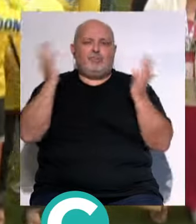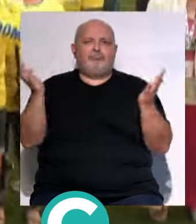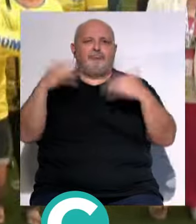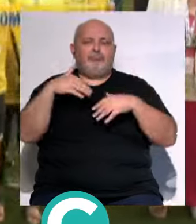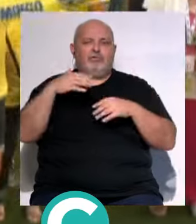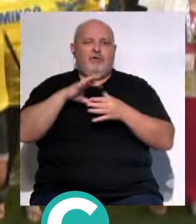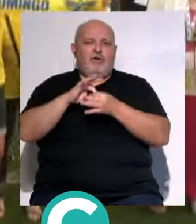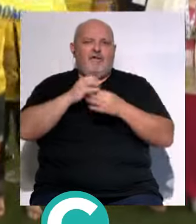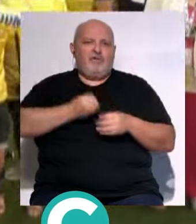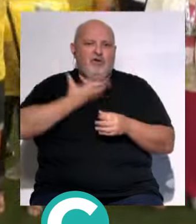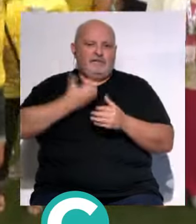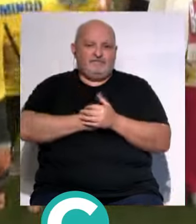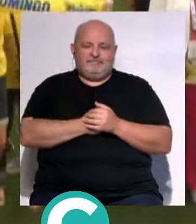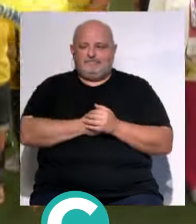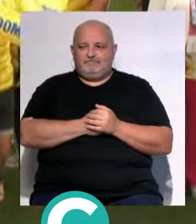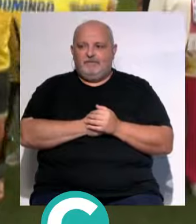Aficiones Unidas.